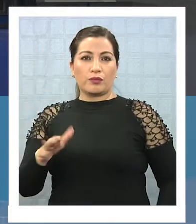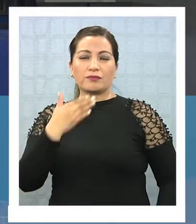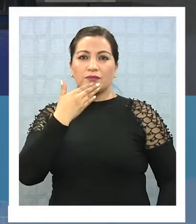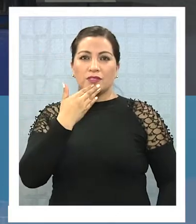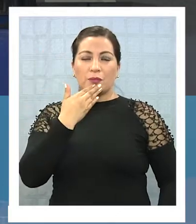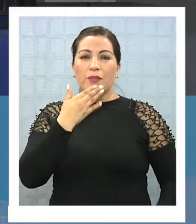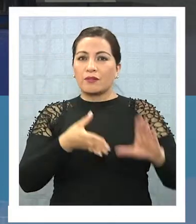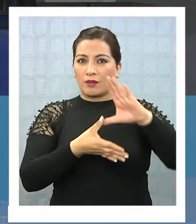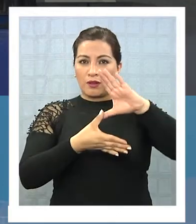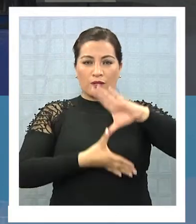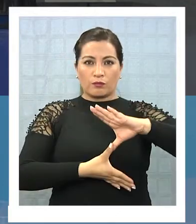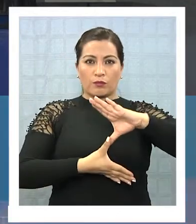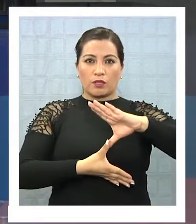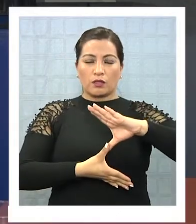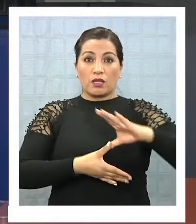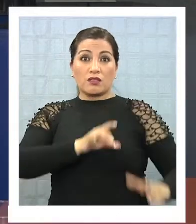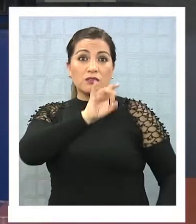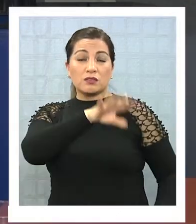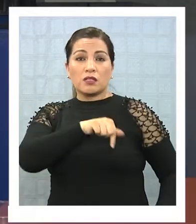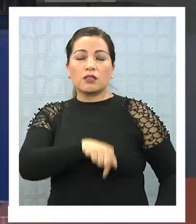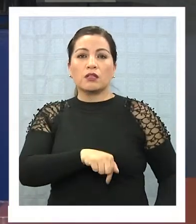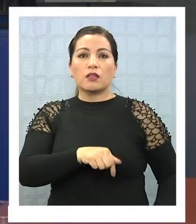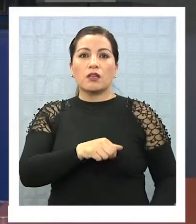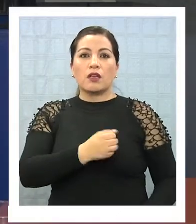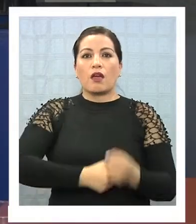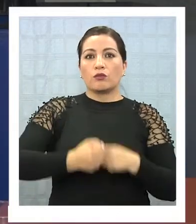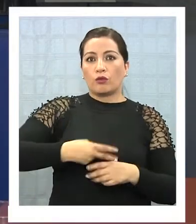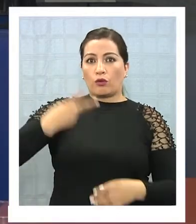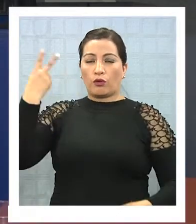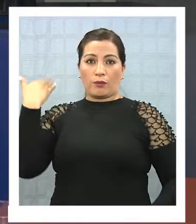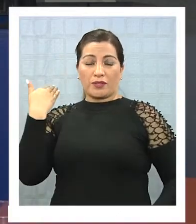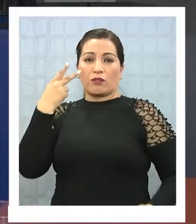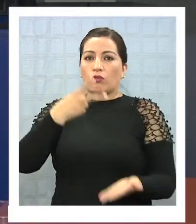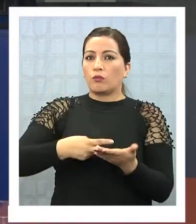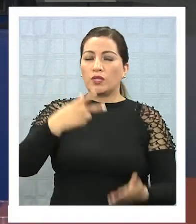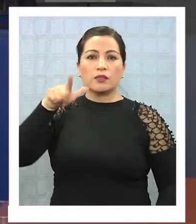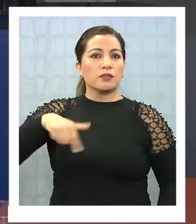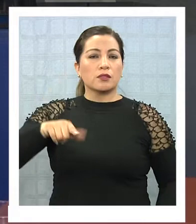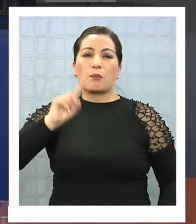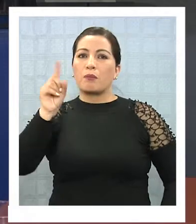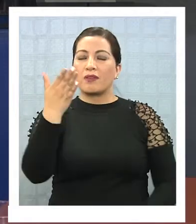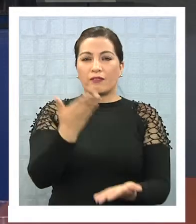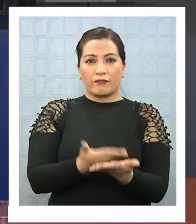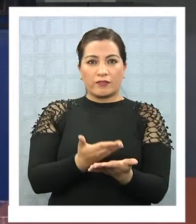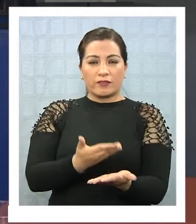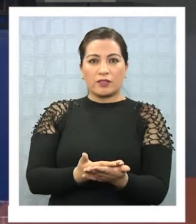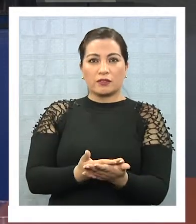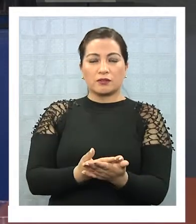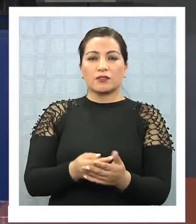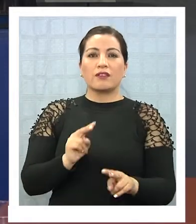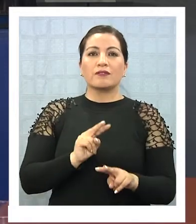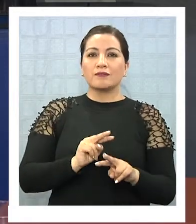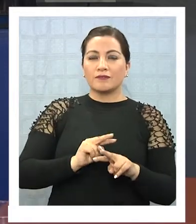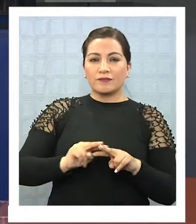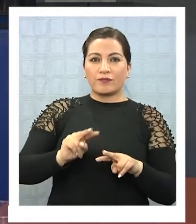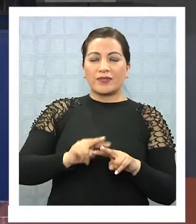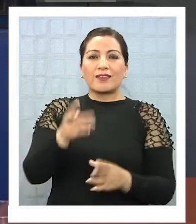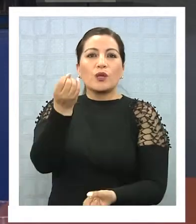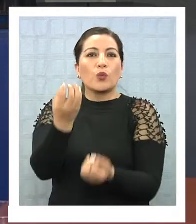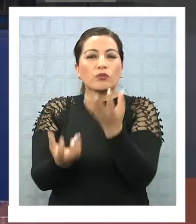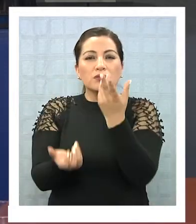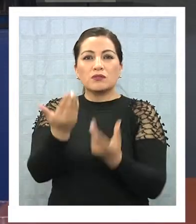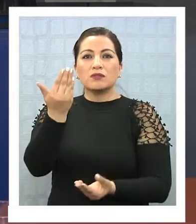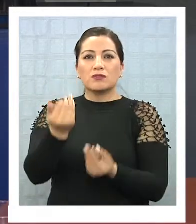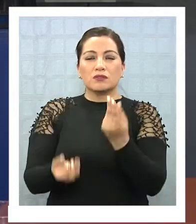Latinoamérica. Y en Chile, en el año 2017, por primera vez se denominó a ese incendio